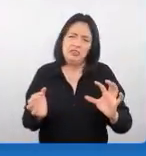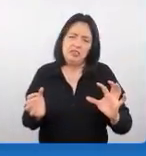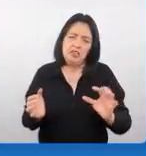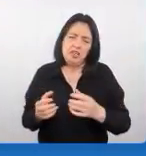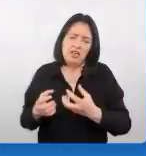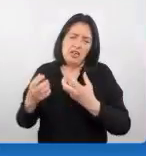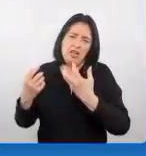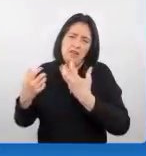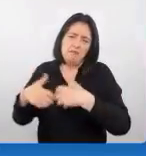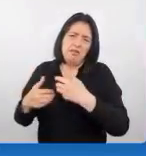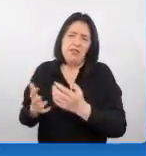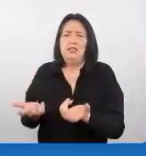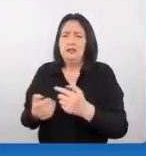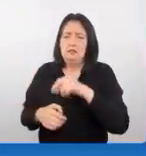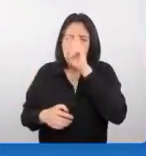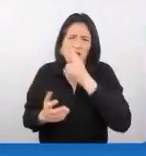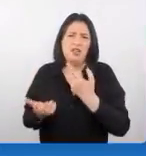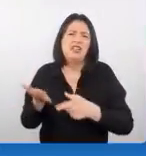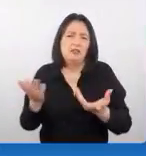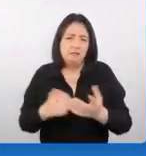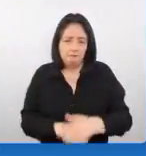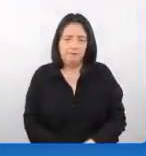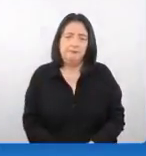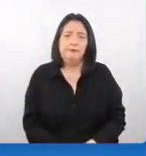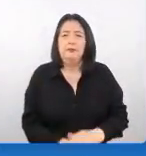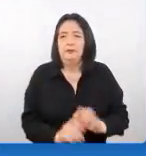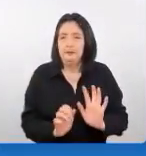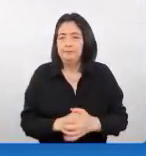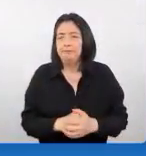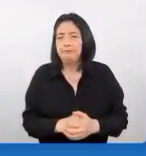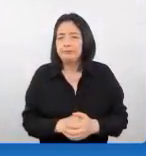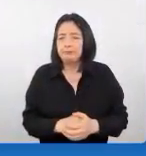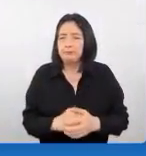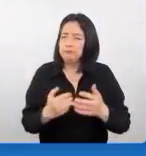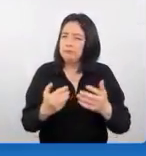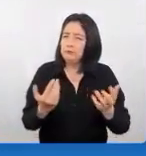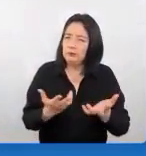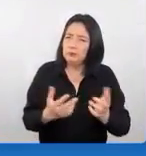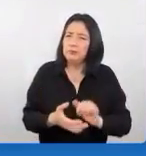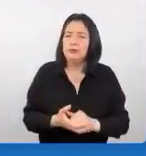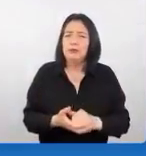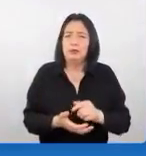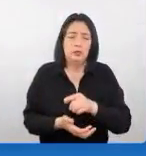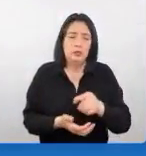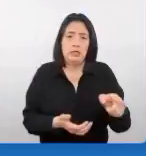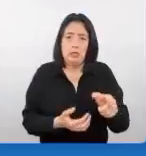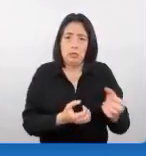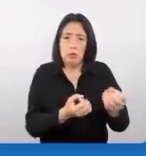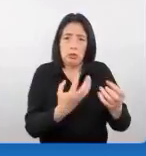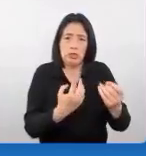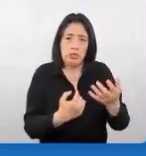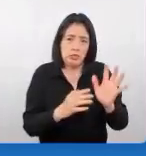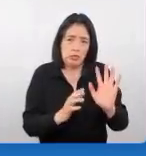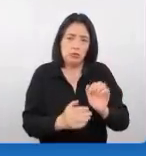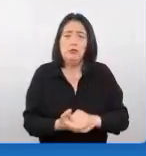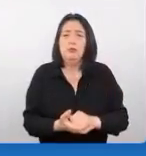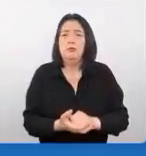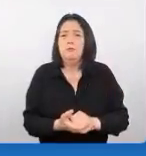bueno en base a las a lo que ellos nos han manifestado